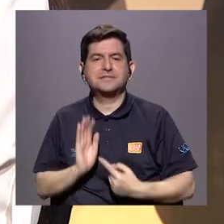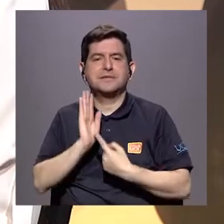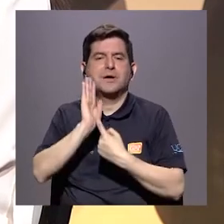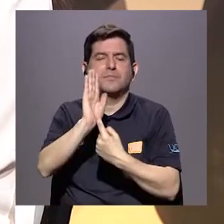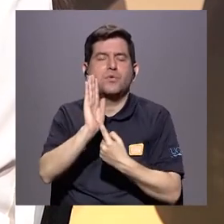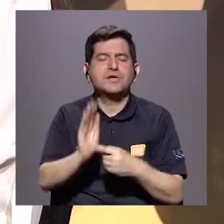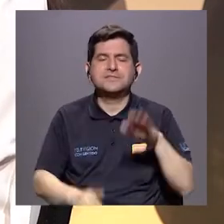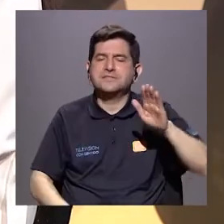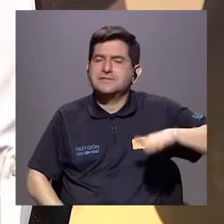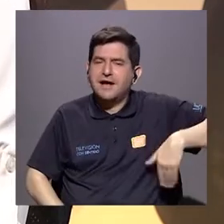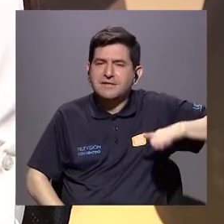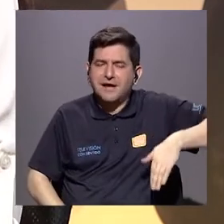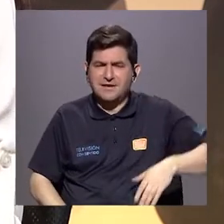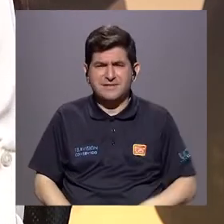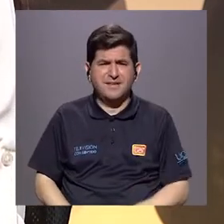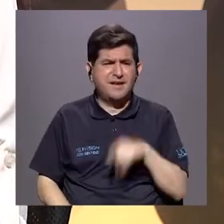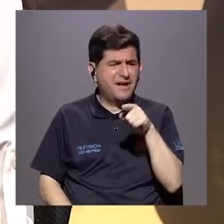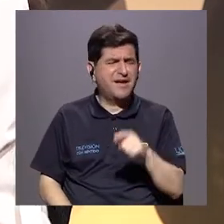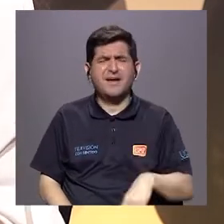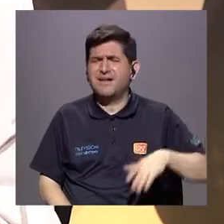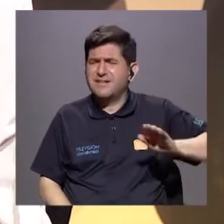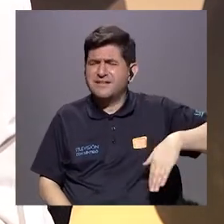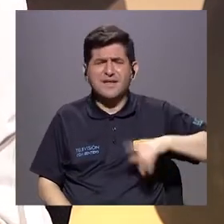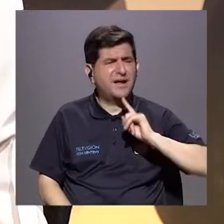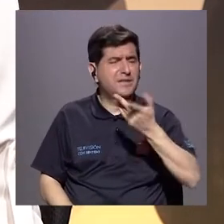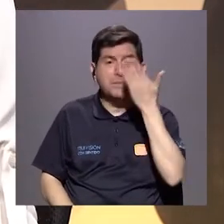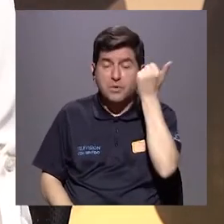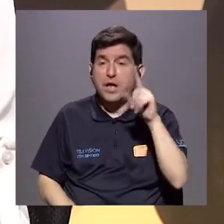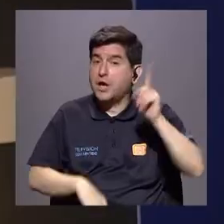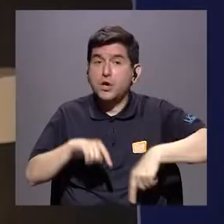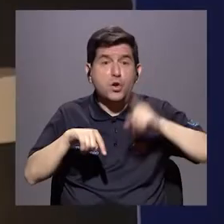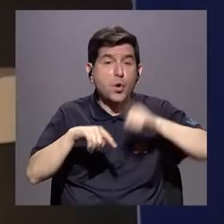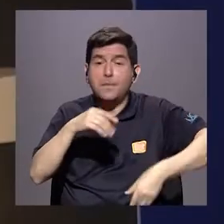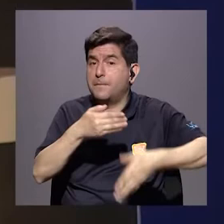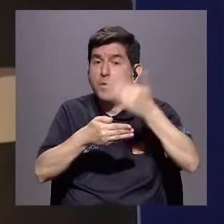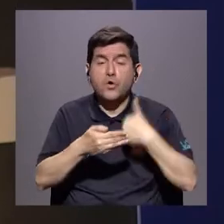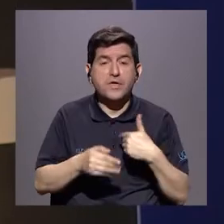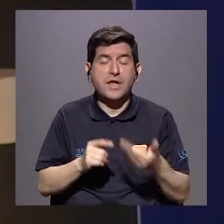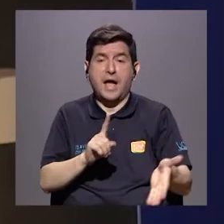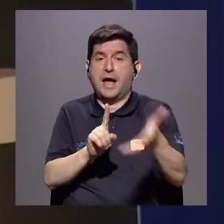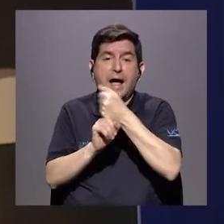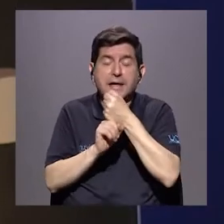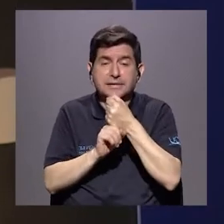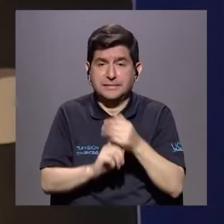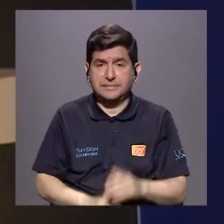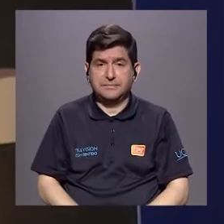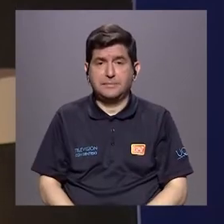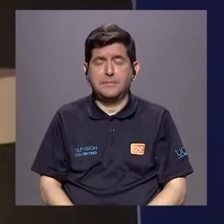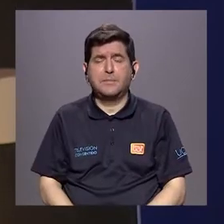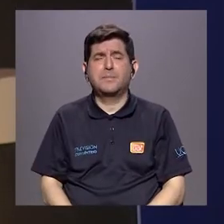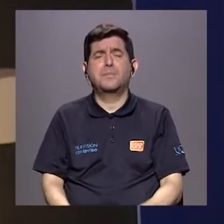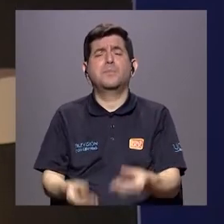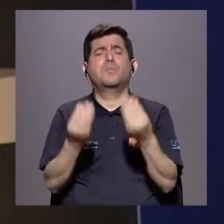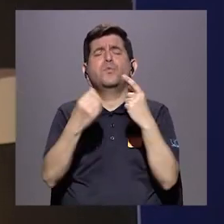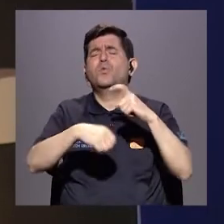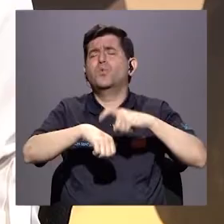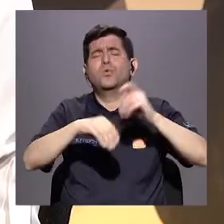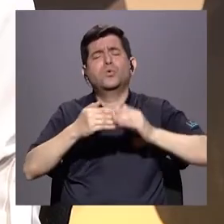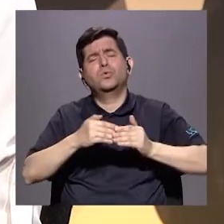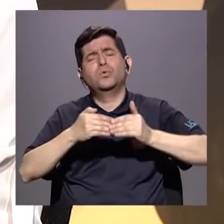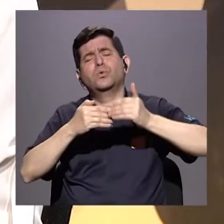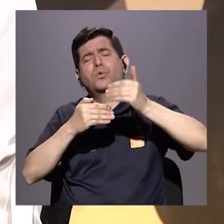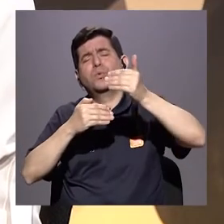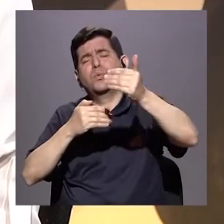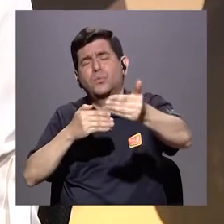tardía, o sea, ¿por qué tardó tanto en decir? Porque no podía, estaba atrapado. Pasan muchísimo tiempo,